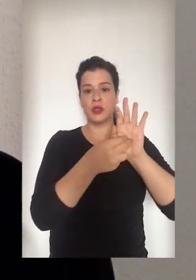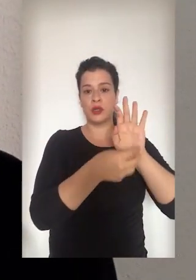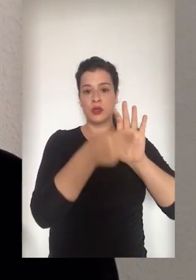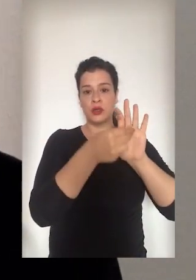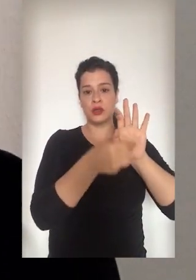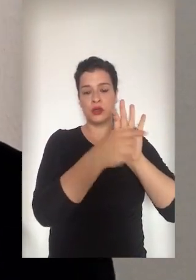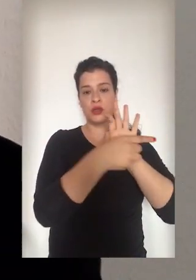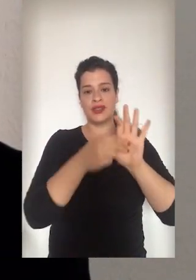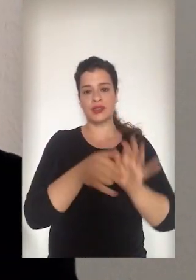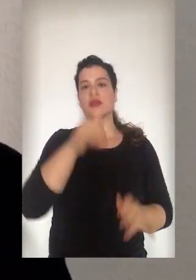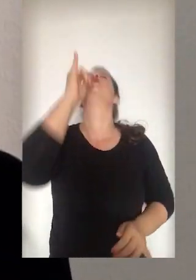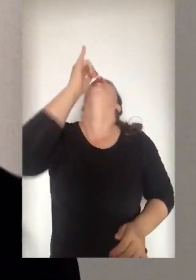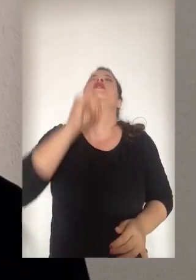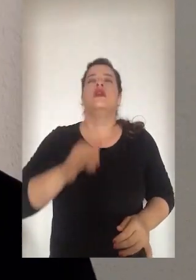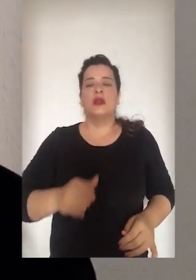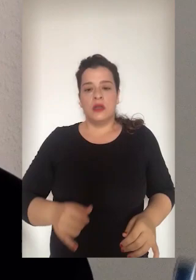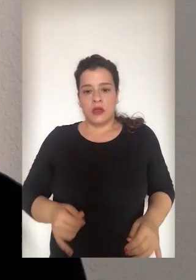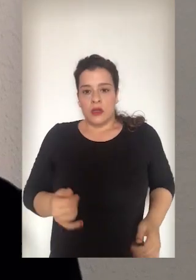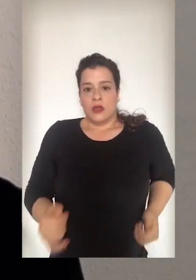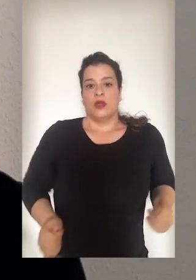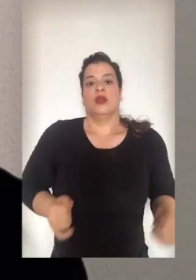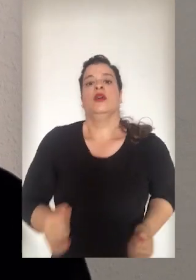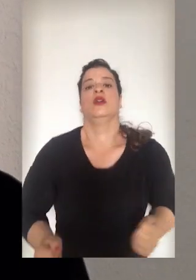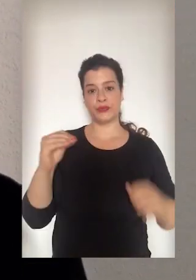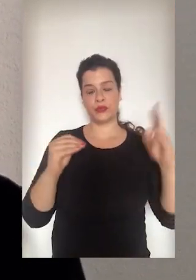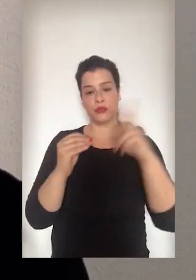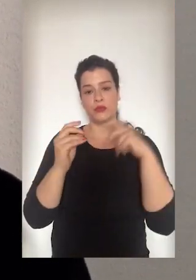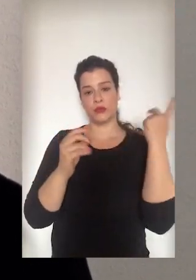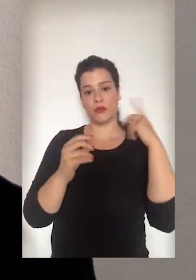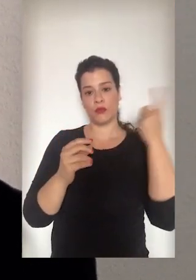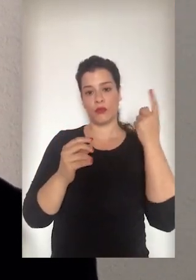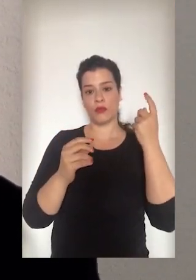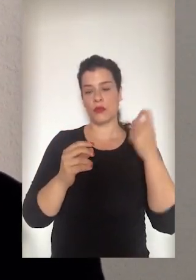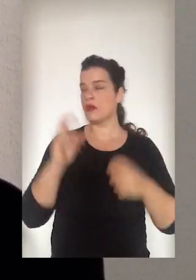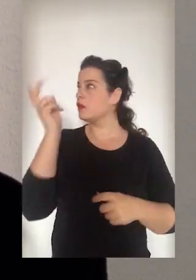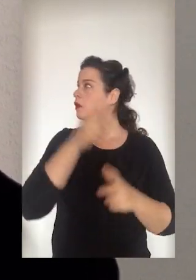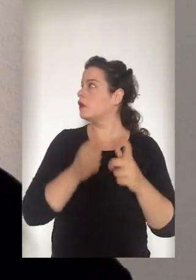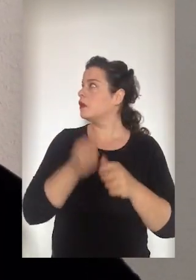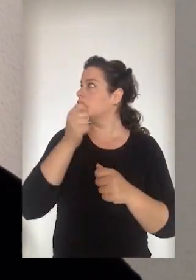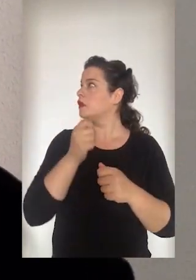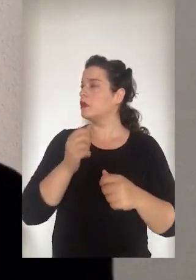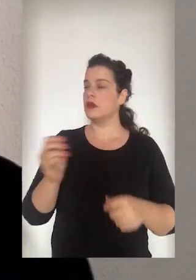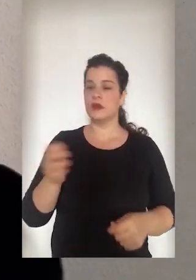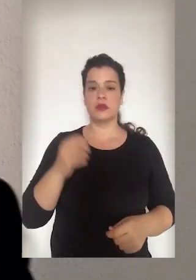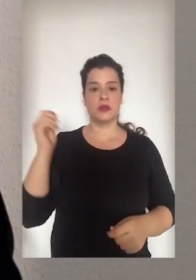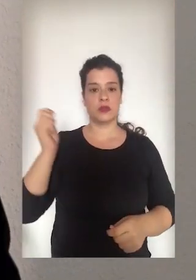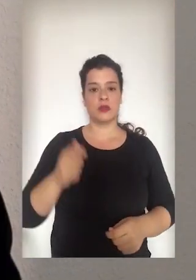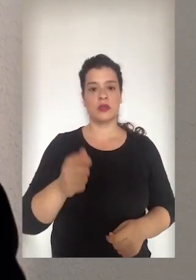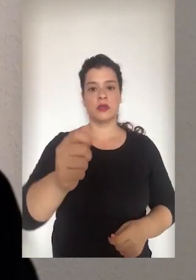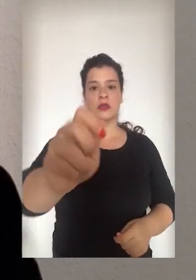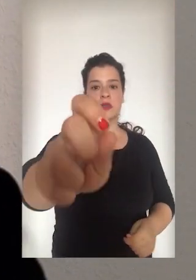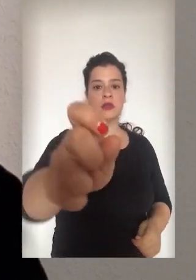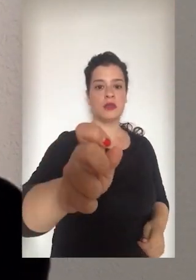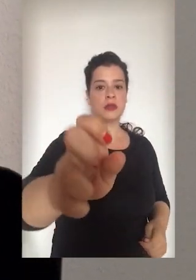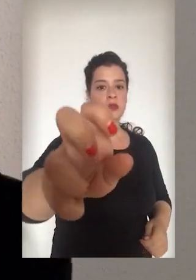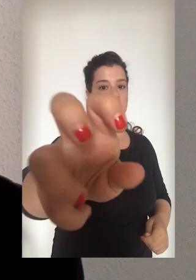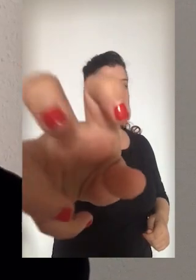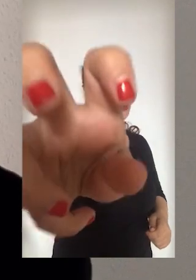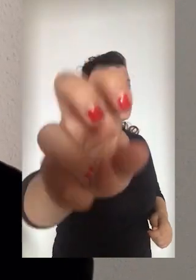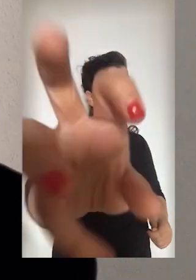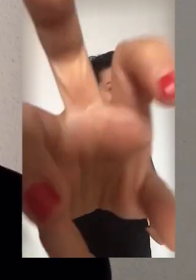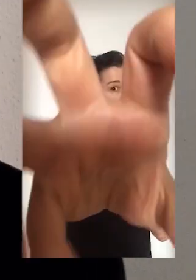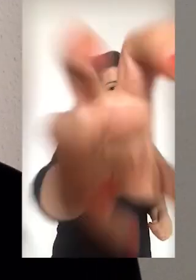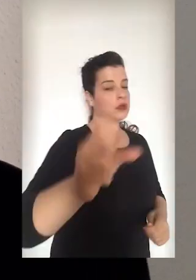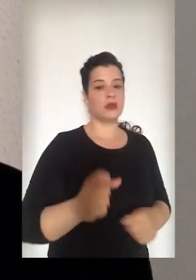captadores de socios serán los últimos en incorporarse a la actividad cotidiana como era concebida antes de esta crisis